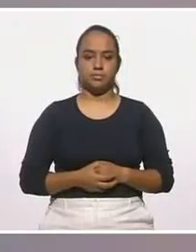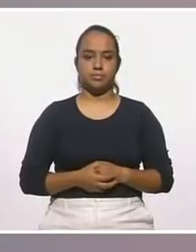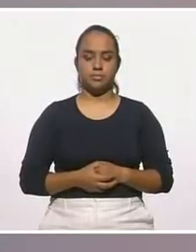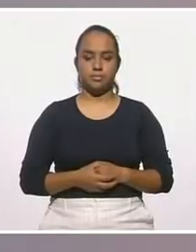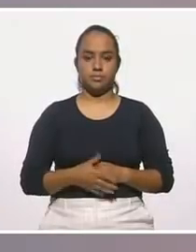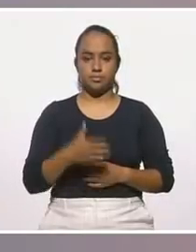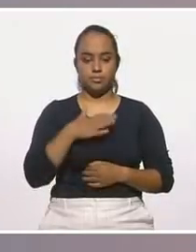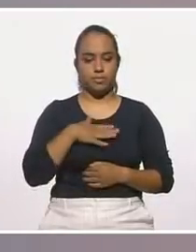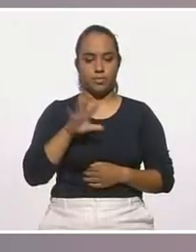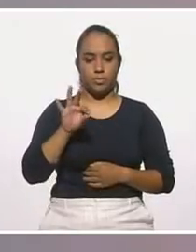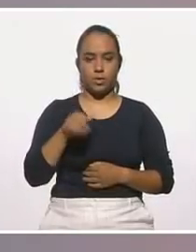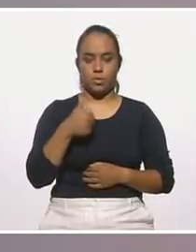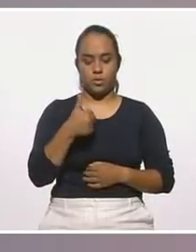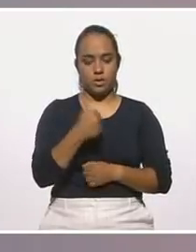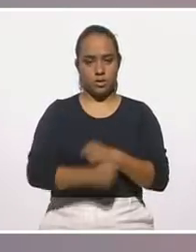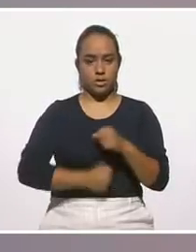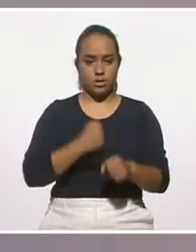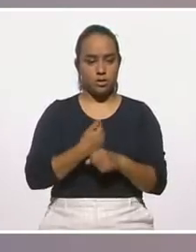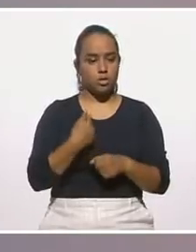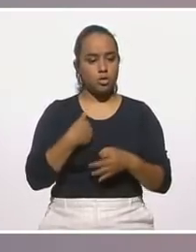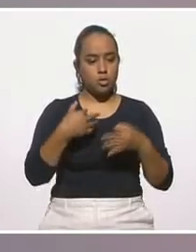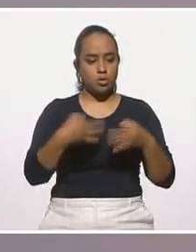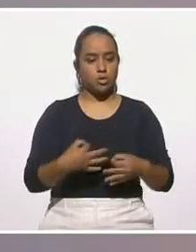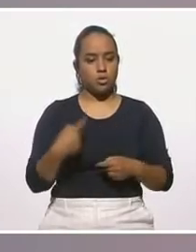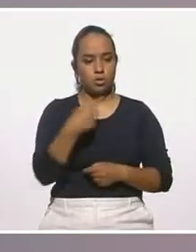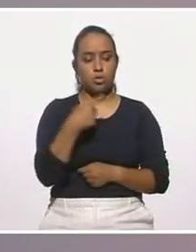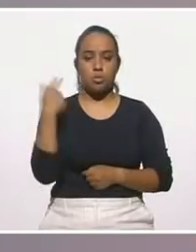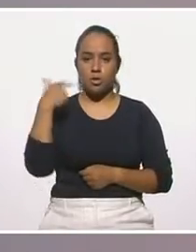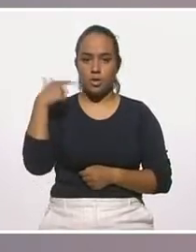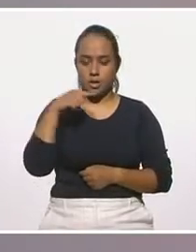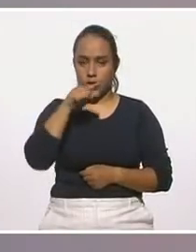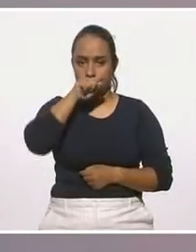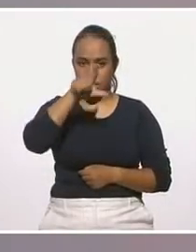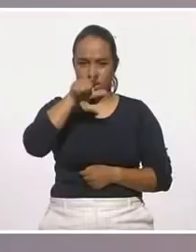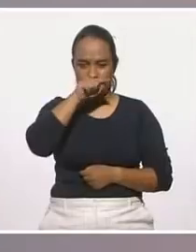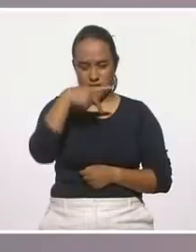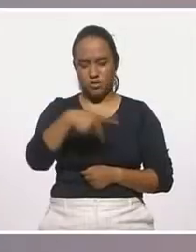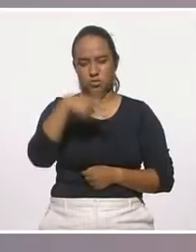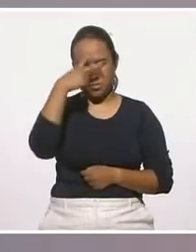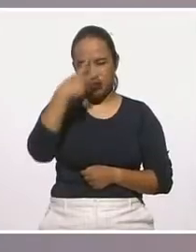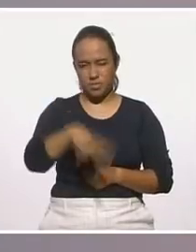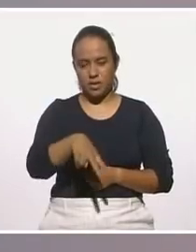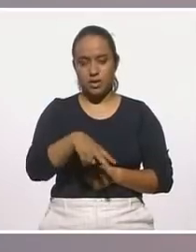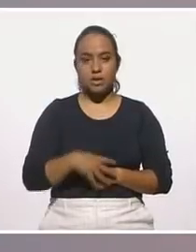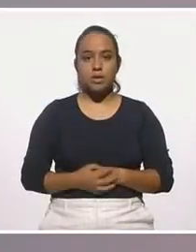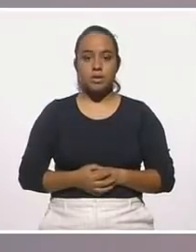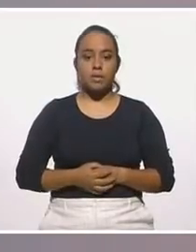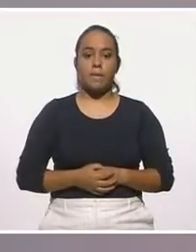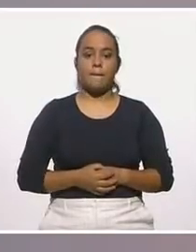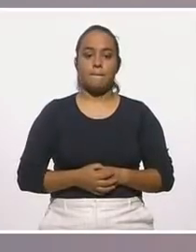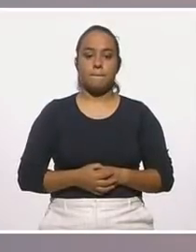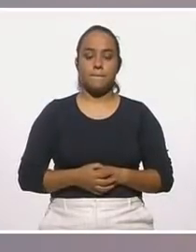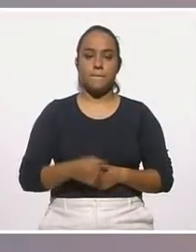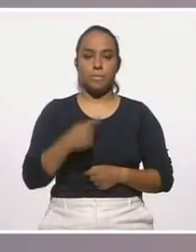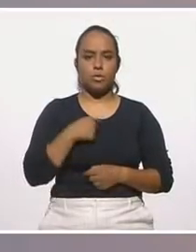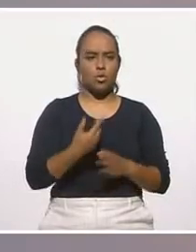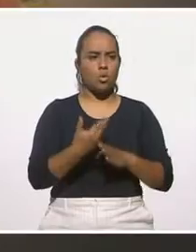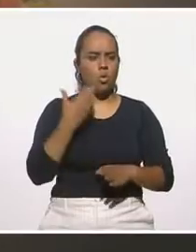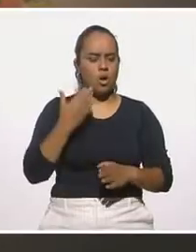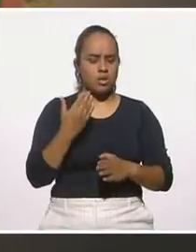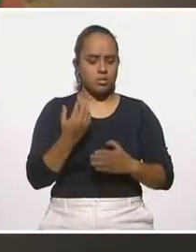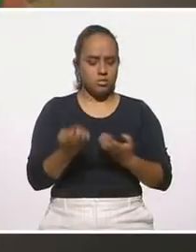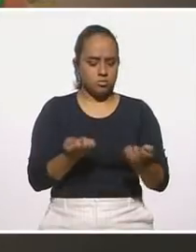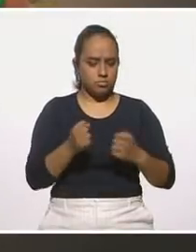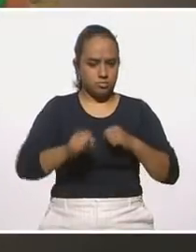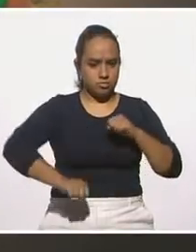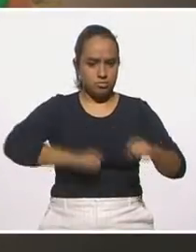Tengo 46 años, soy originario de Guadalajara, Jalisco, México. Yo me dedicaba a ser ciclista profesional de